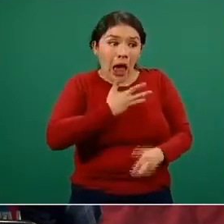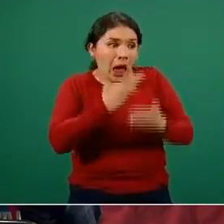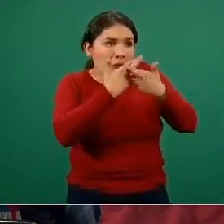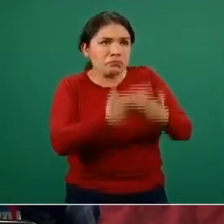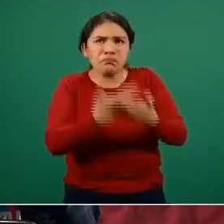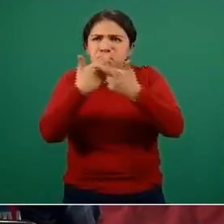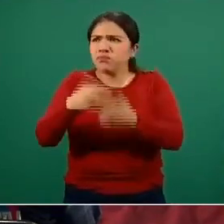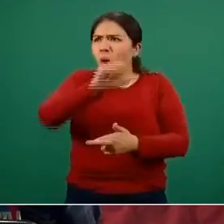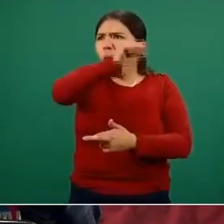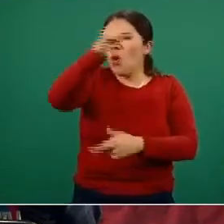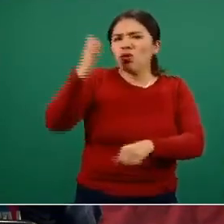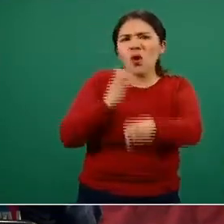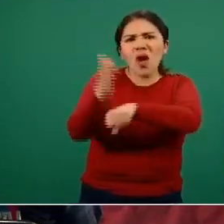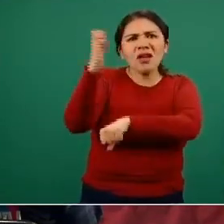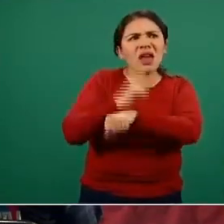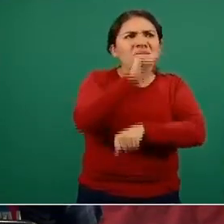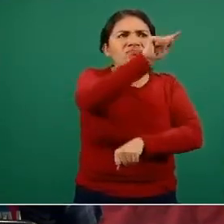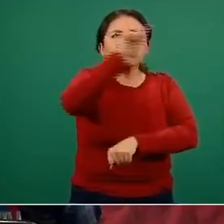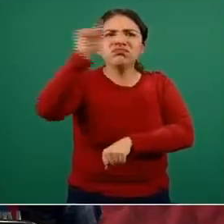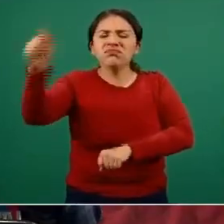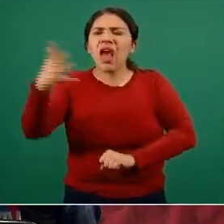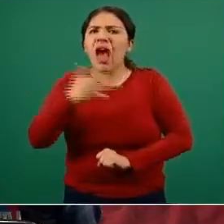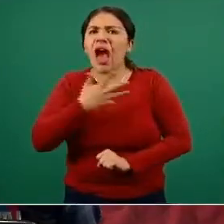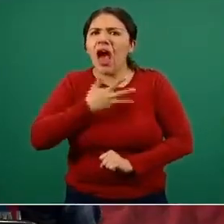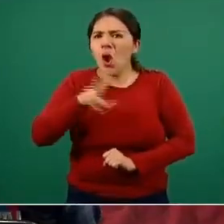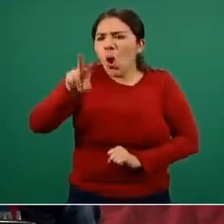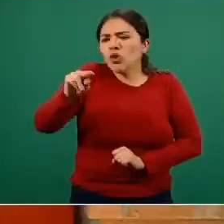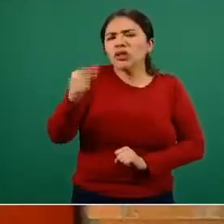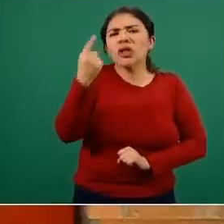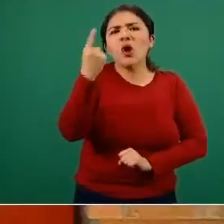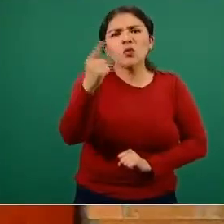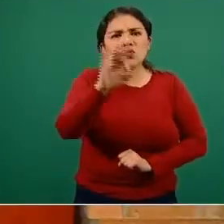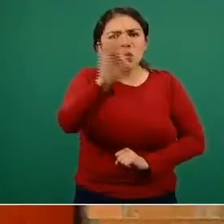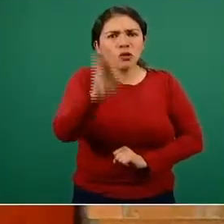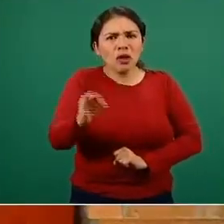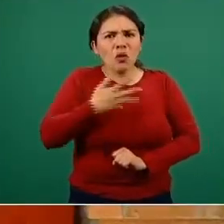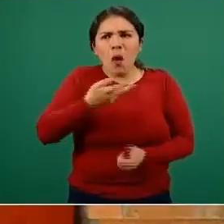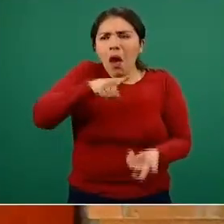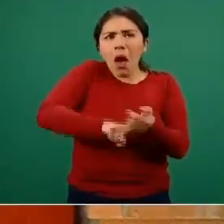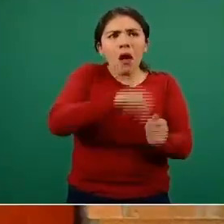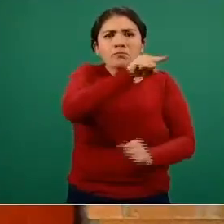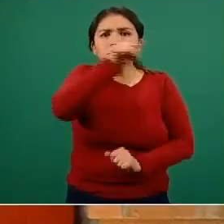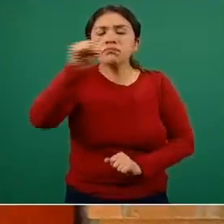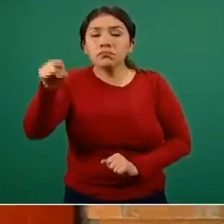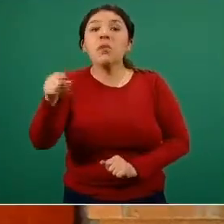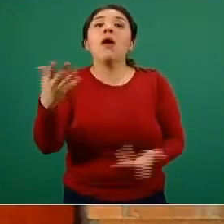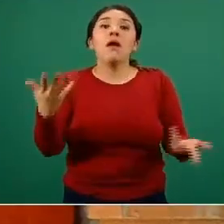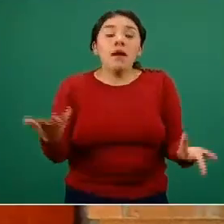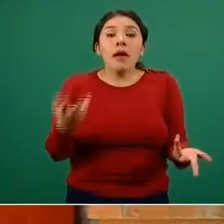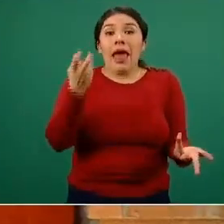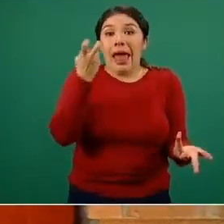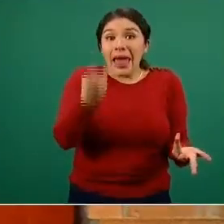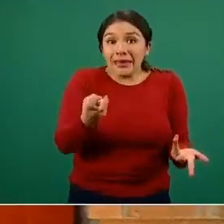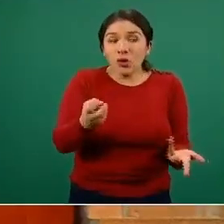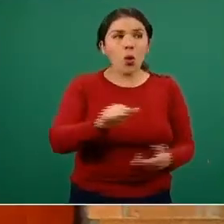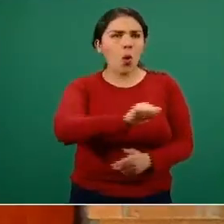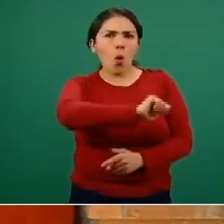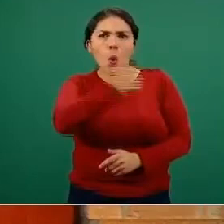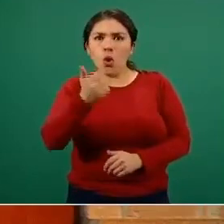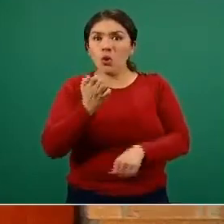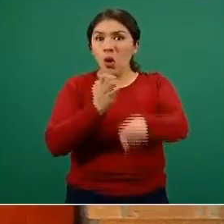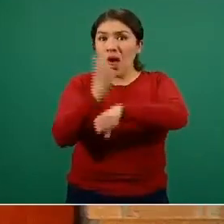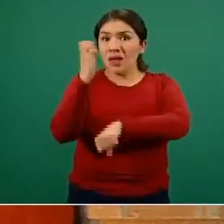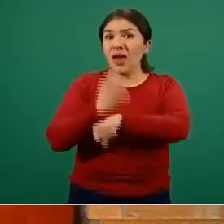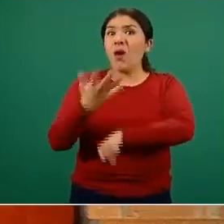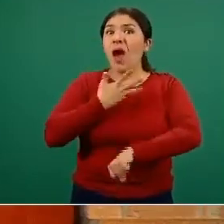que hay en otras entidades federativas, en estas otras 81 por ciento de las entidades, que las otras entidades que